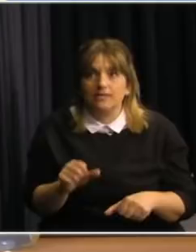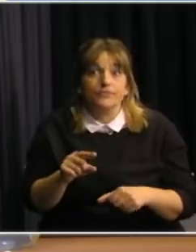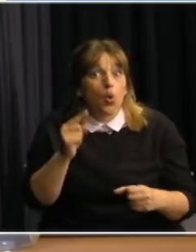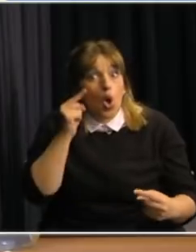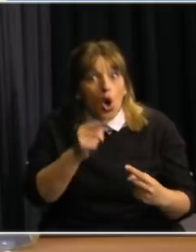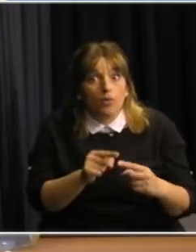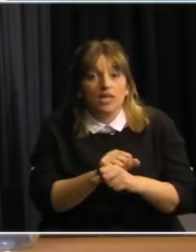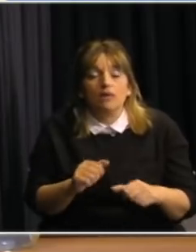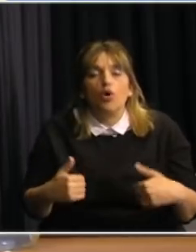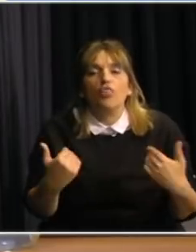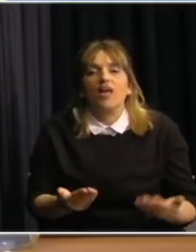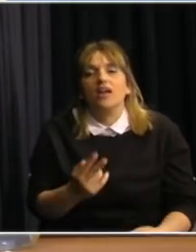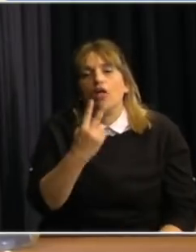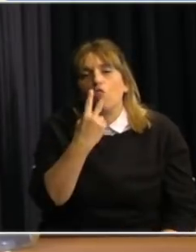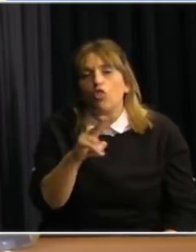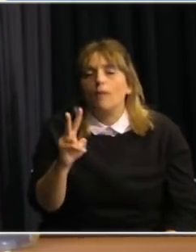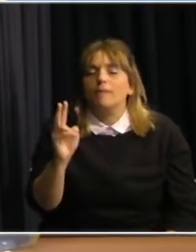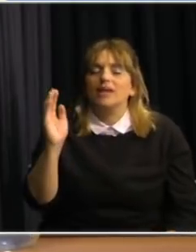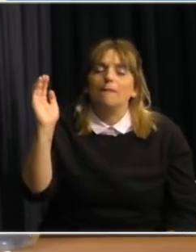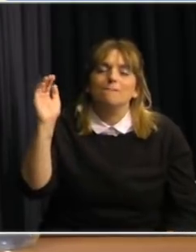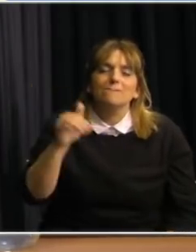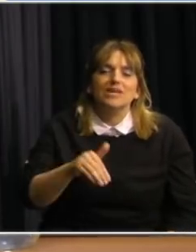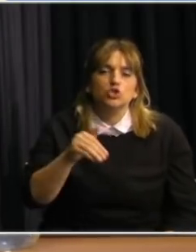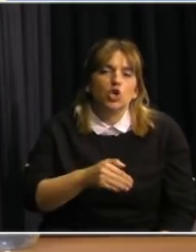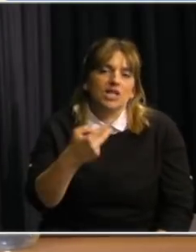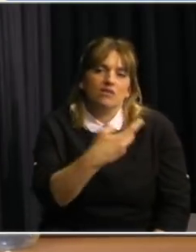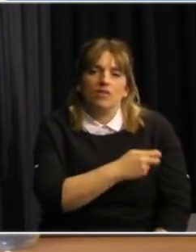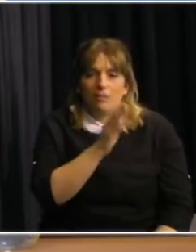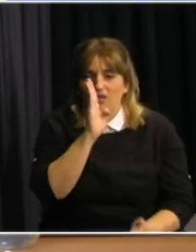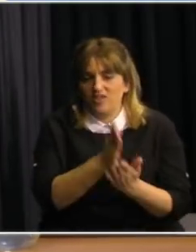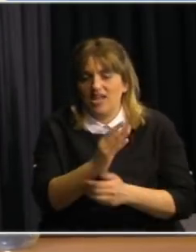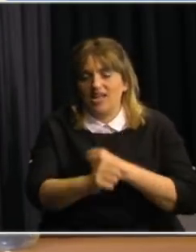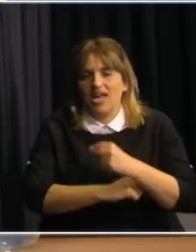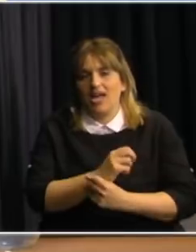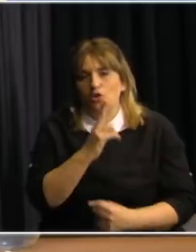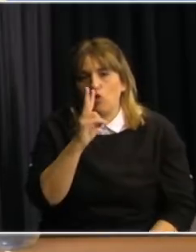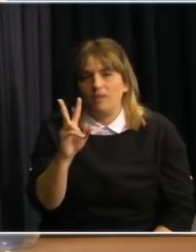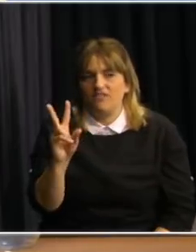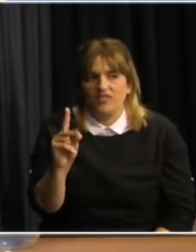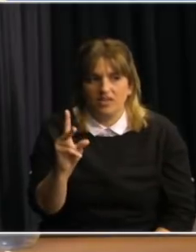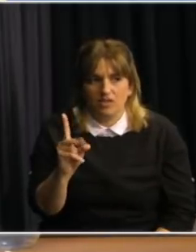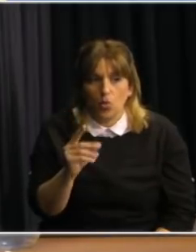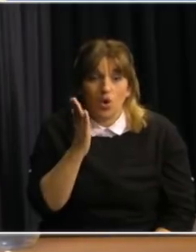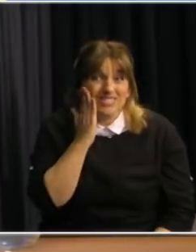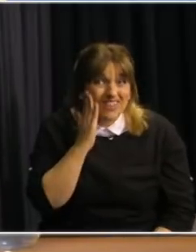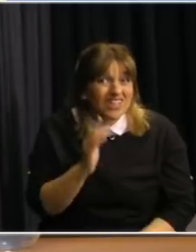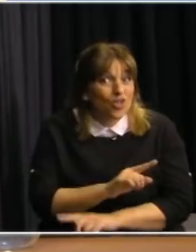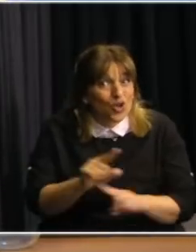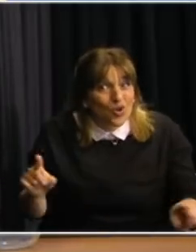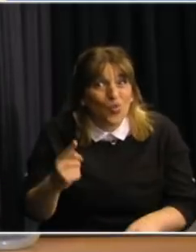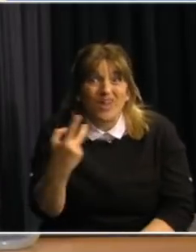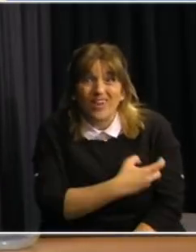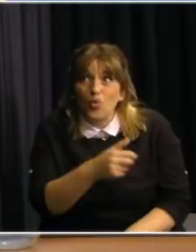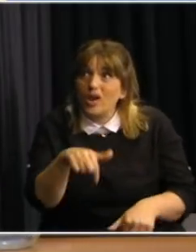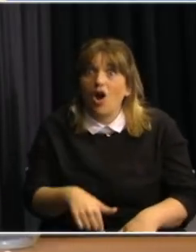2.000 millones de dosis para fines del año 2021 y considerando que ninguna vacuna puede hoy